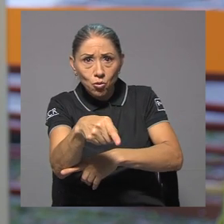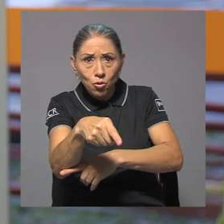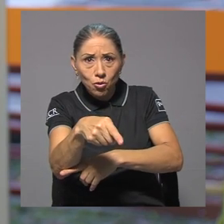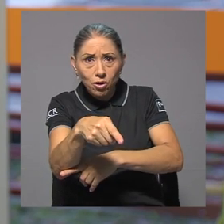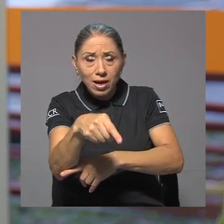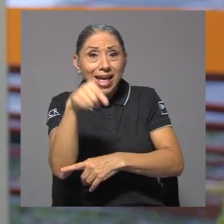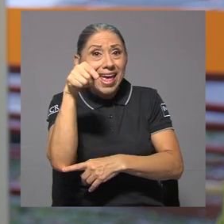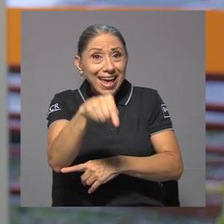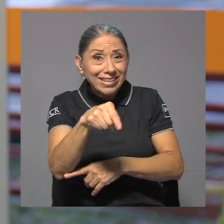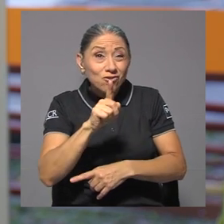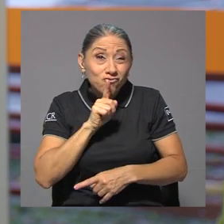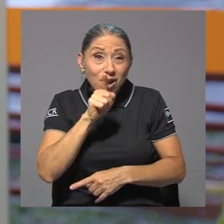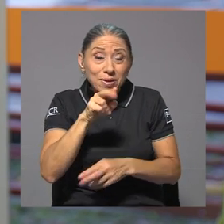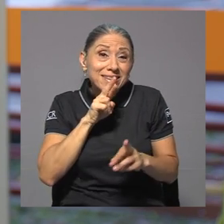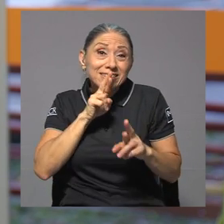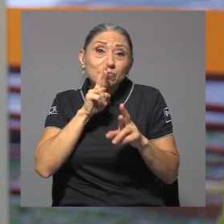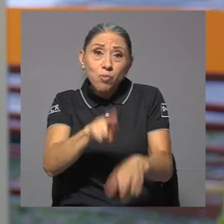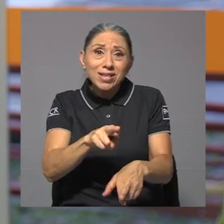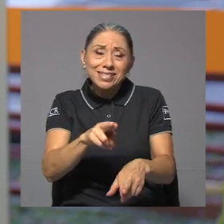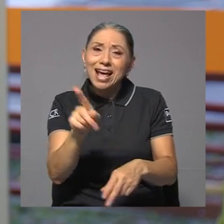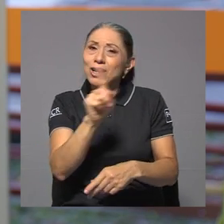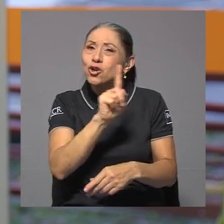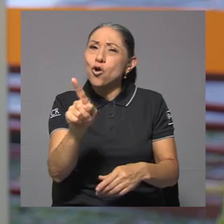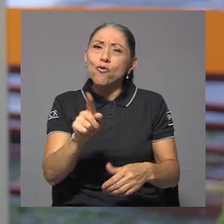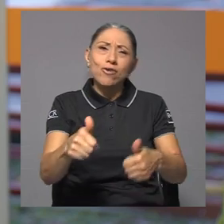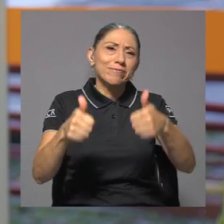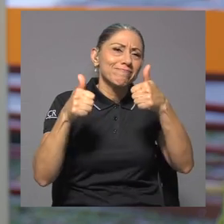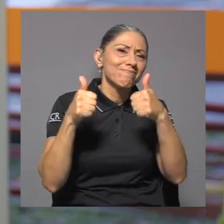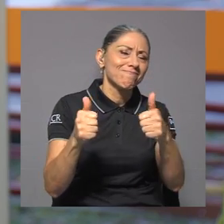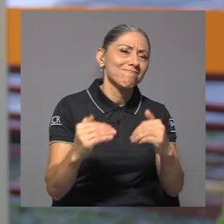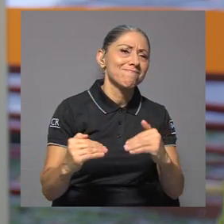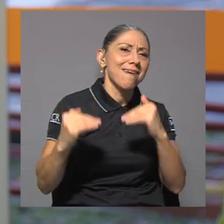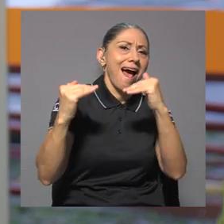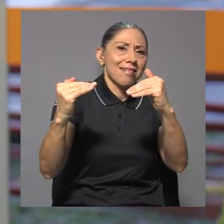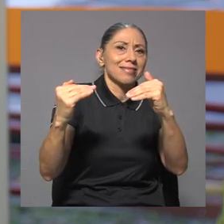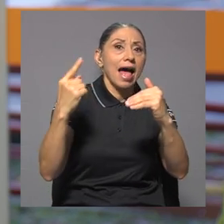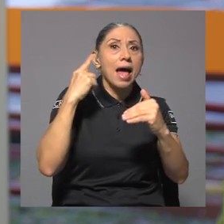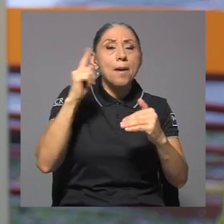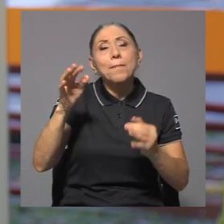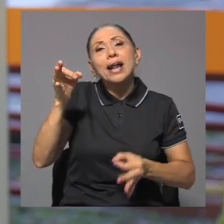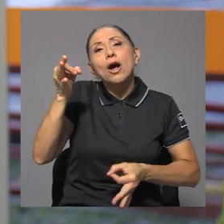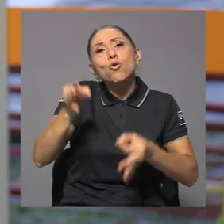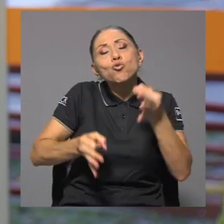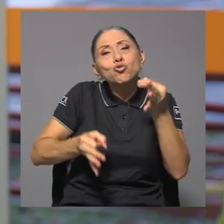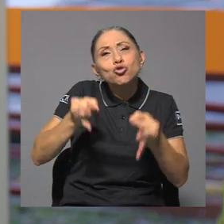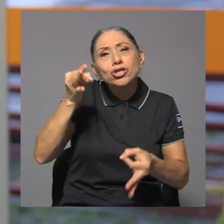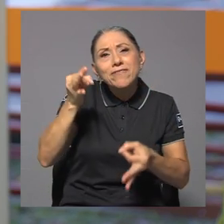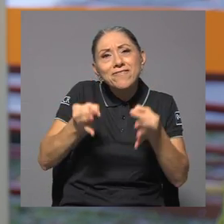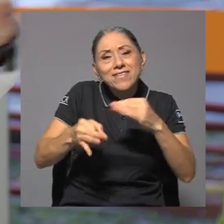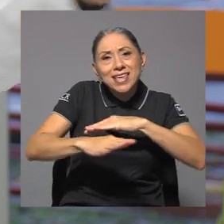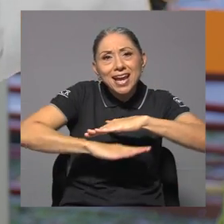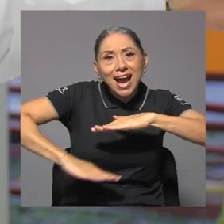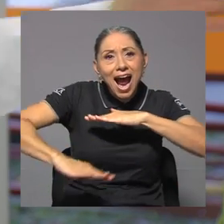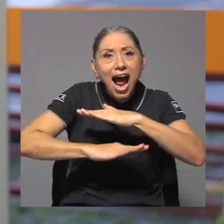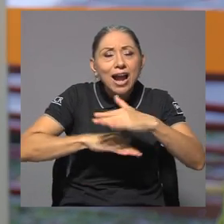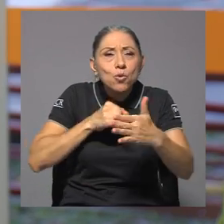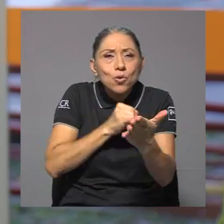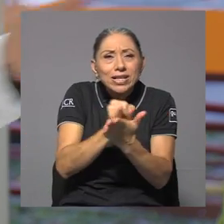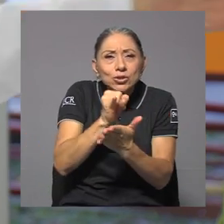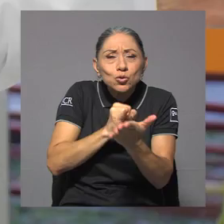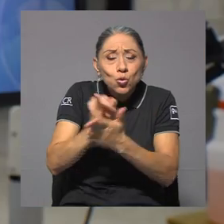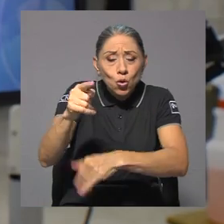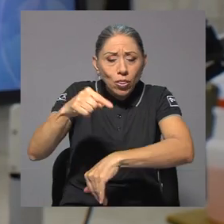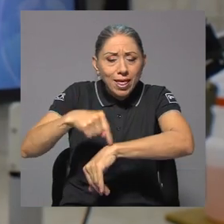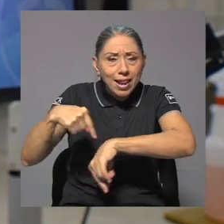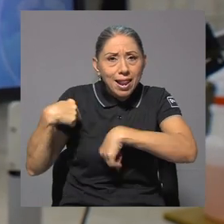aparato, no fueron suficientemente altas como para justificar hacer un estudio de largo plazo para